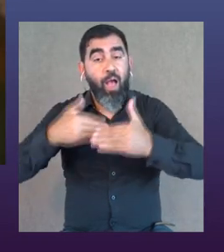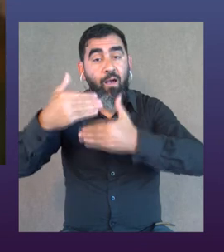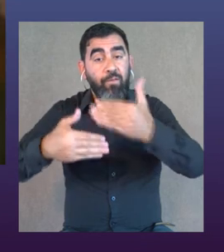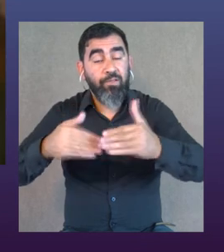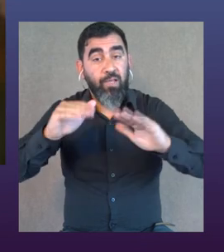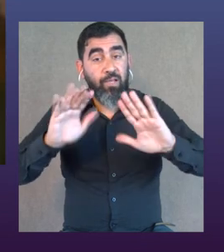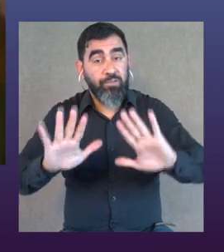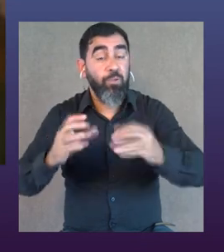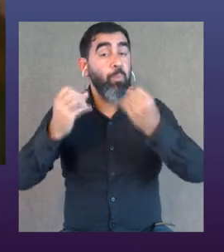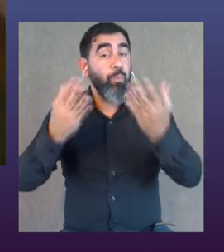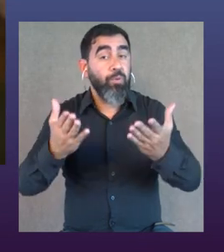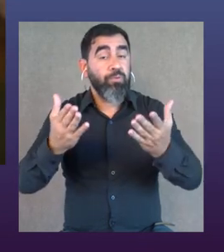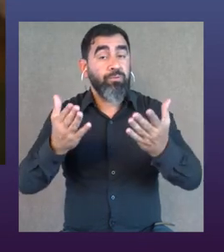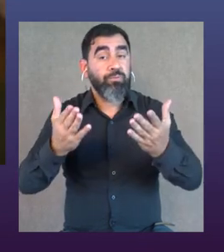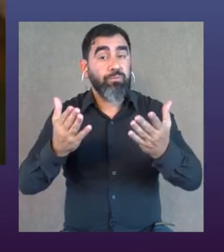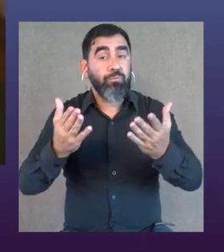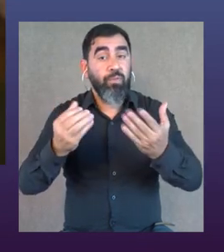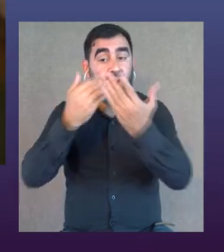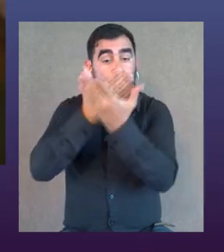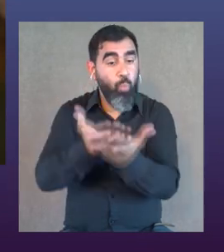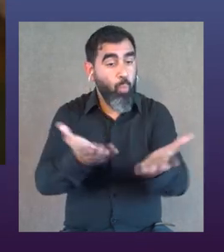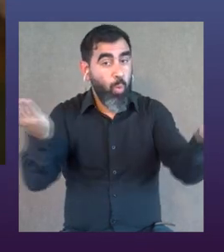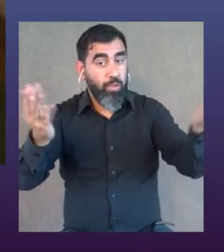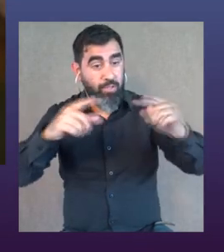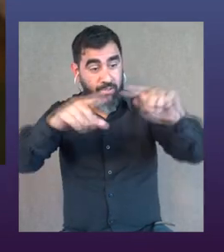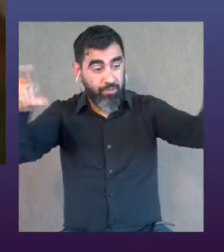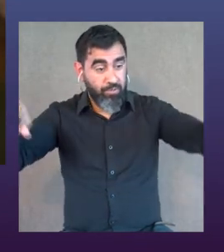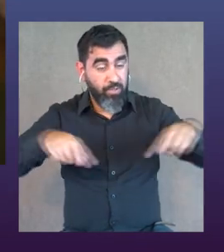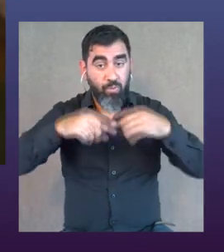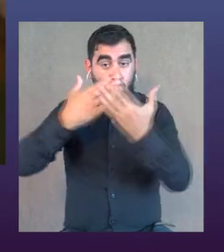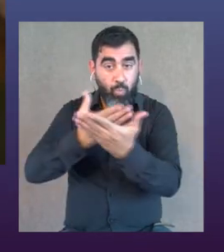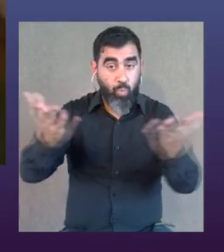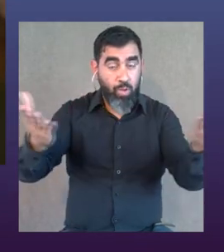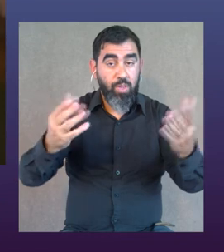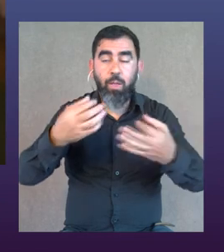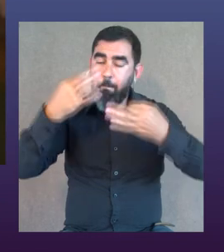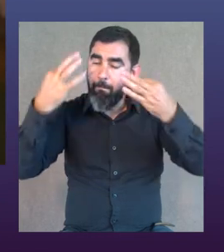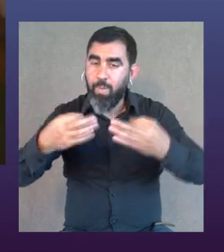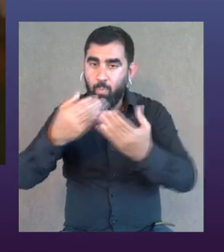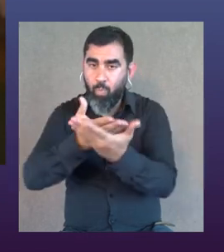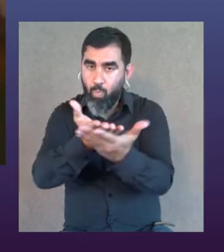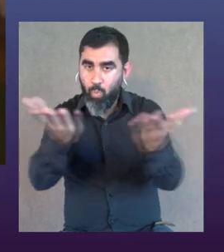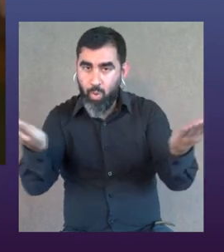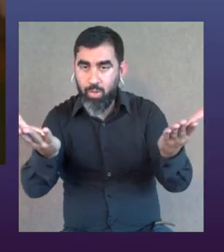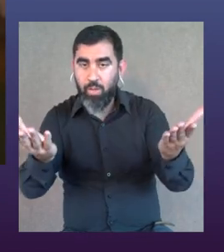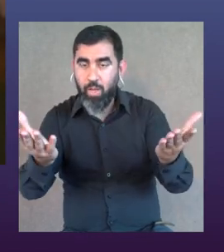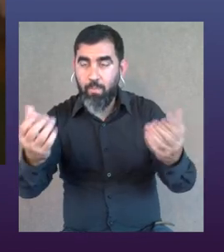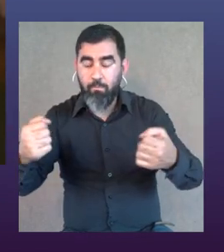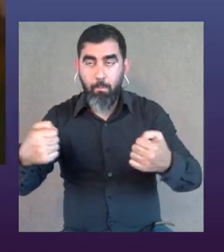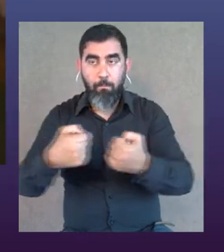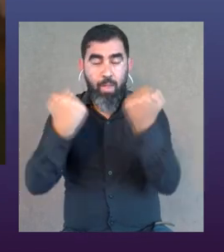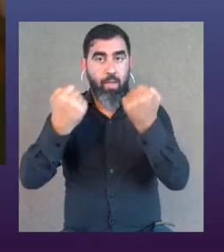Se avanza de una manera porque lo que se pone en el escenario, lo que se muestra en el escenario bien mostrado